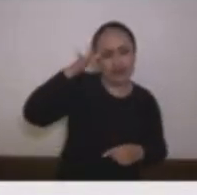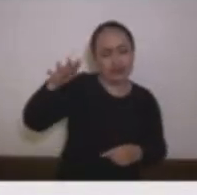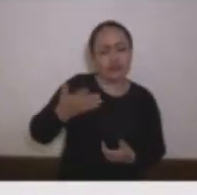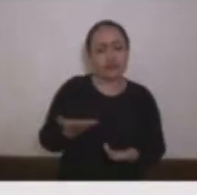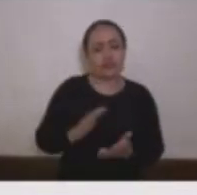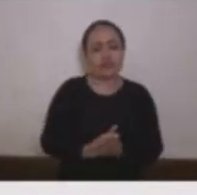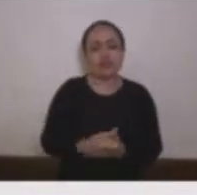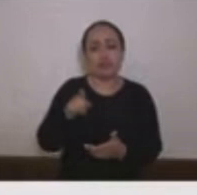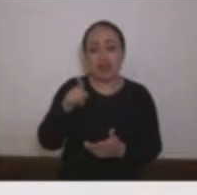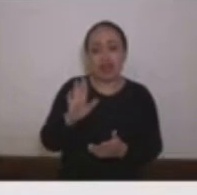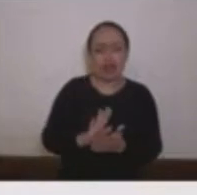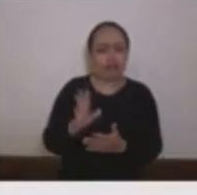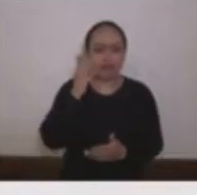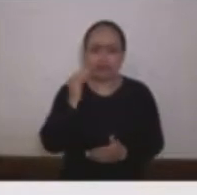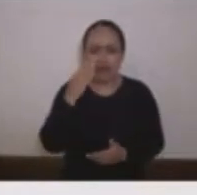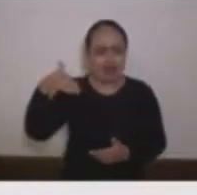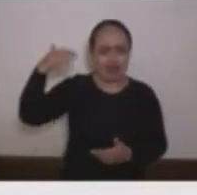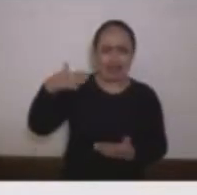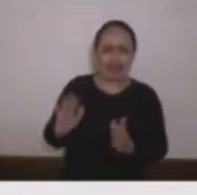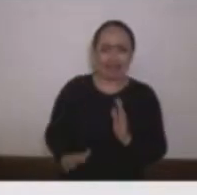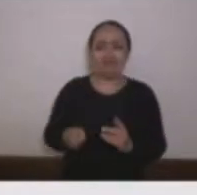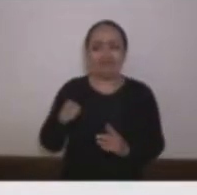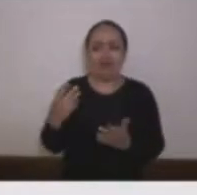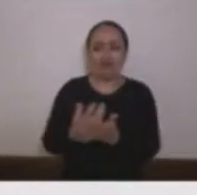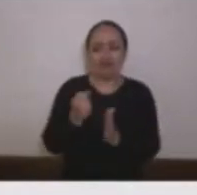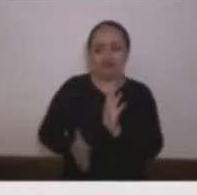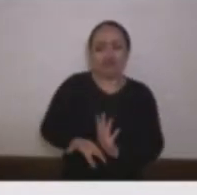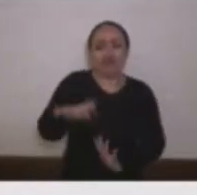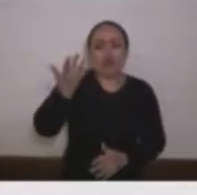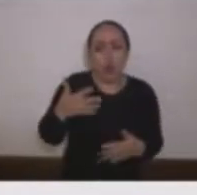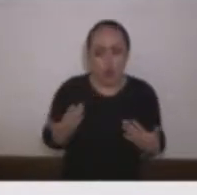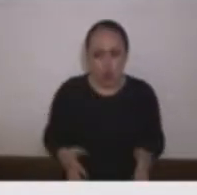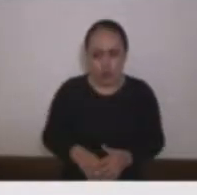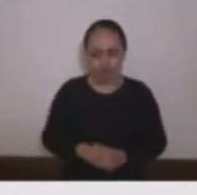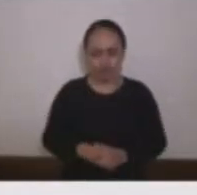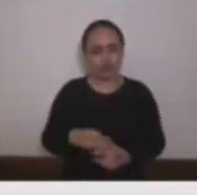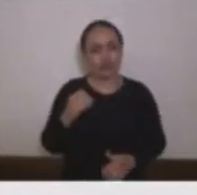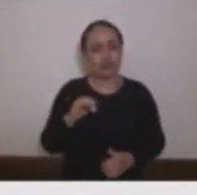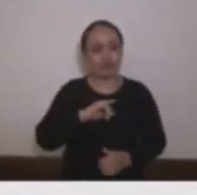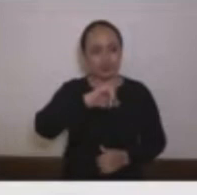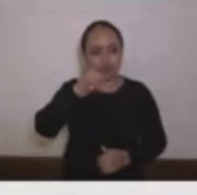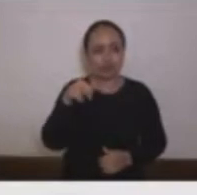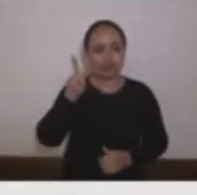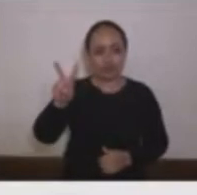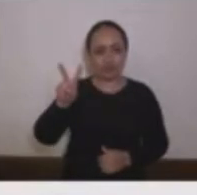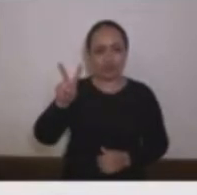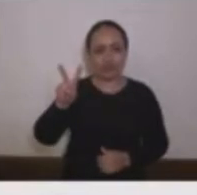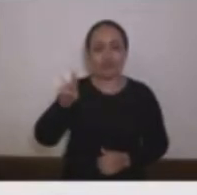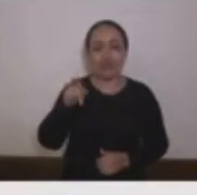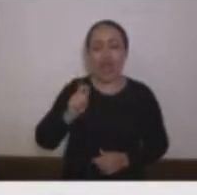fue quien más puntos sacó en el examen y por último tenemos a José Vidal Pérez Morales contador público con